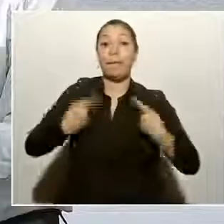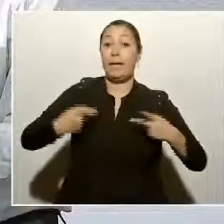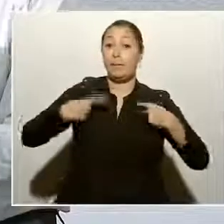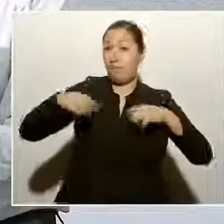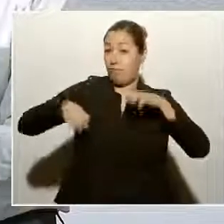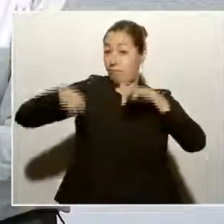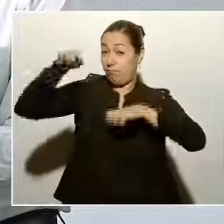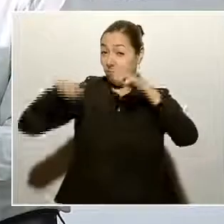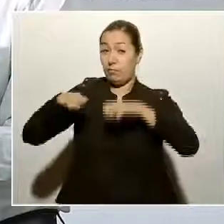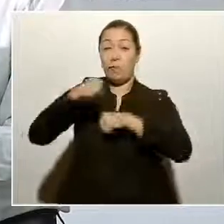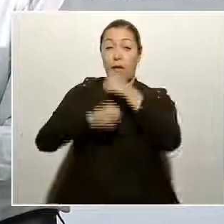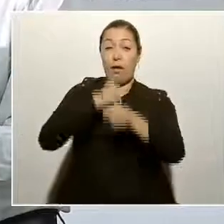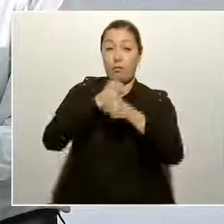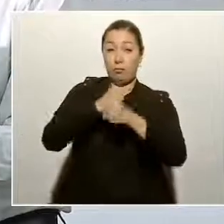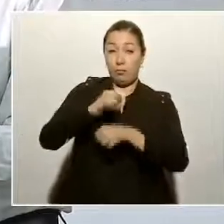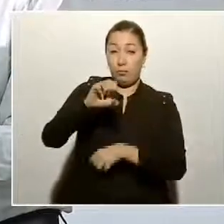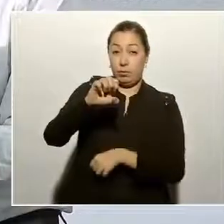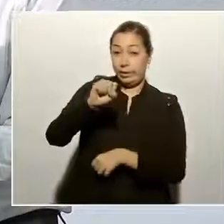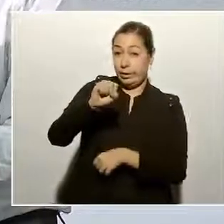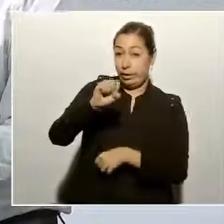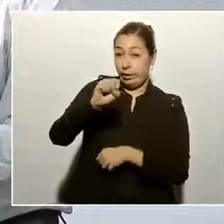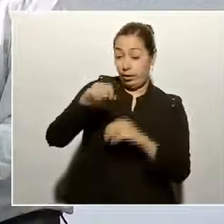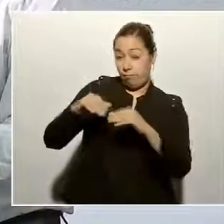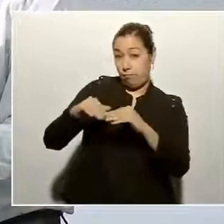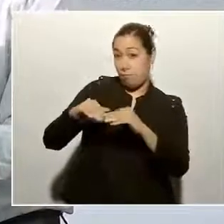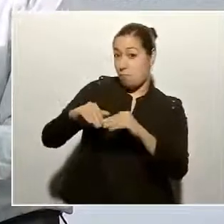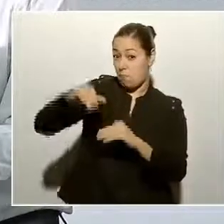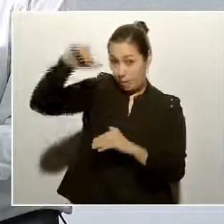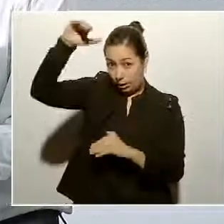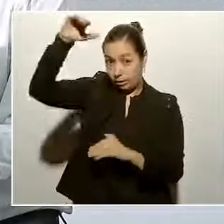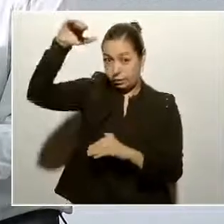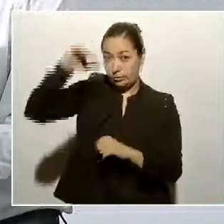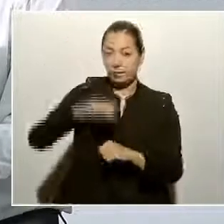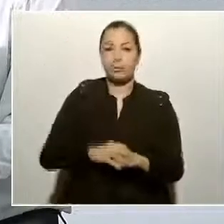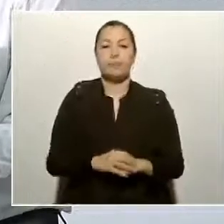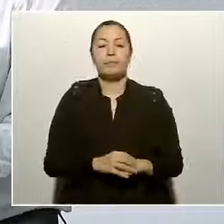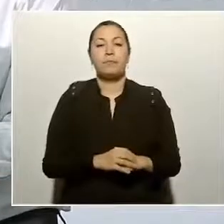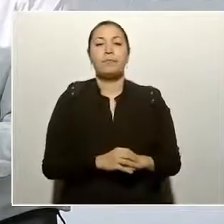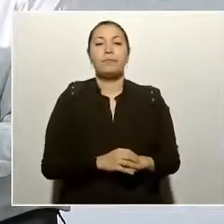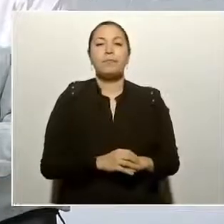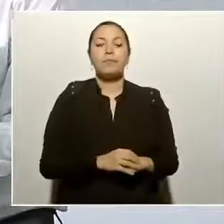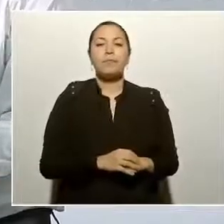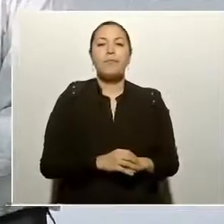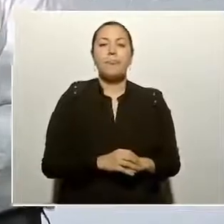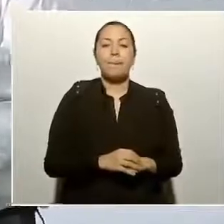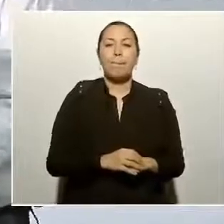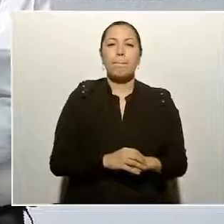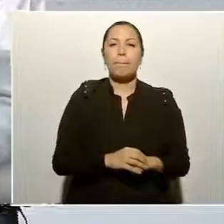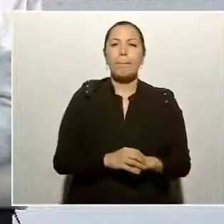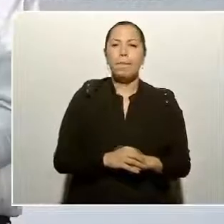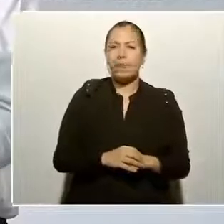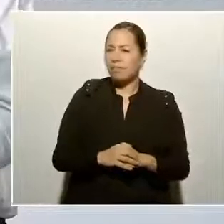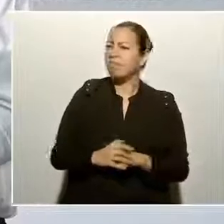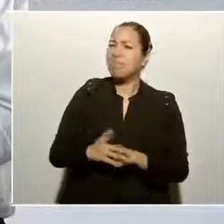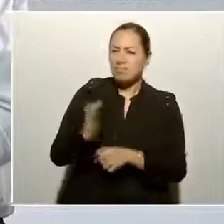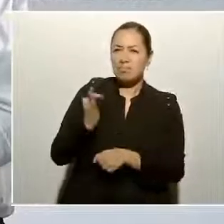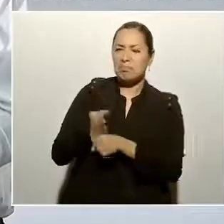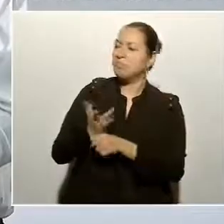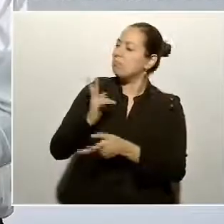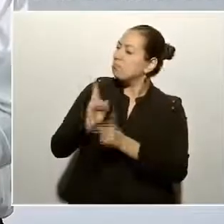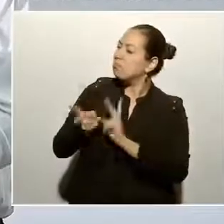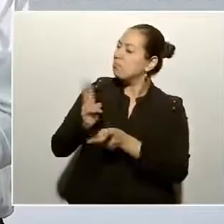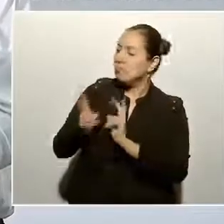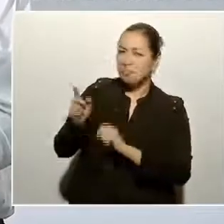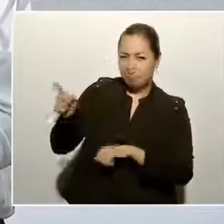de 60 años en adelante. Y veníamos hablando con el gobernador Quirino,